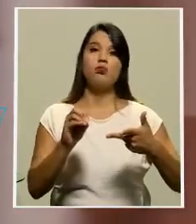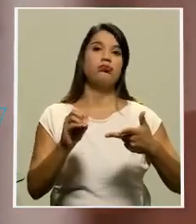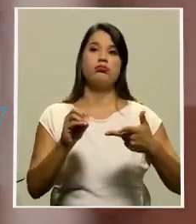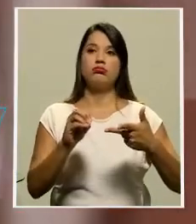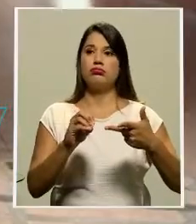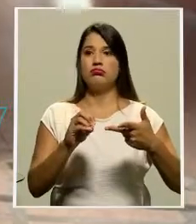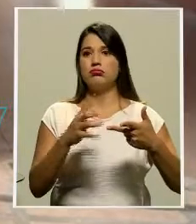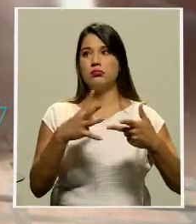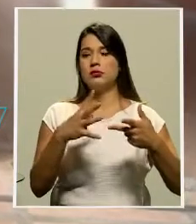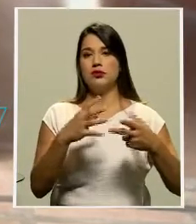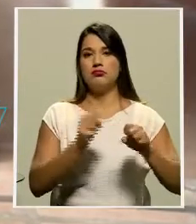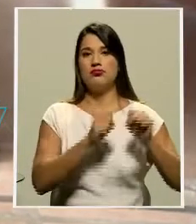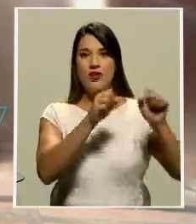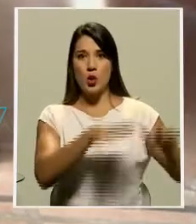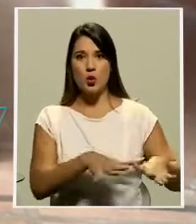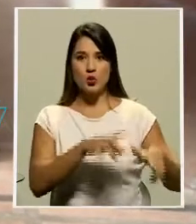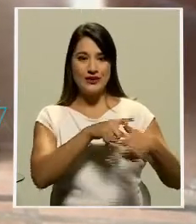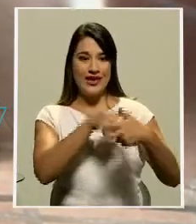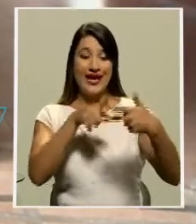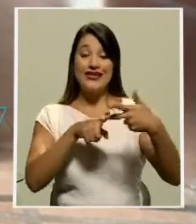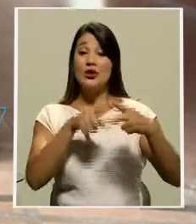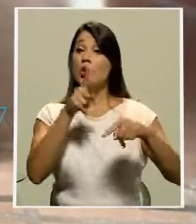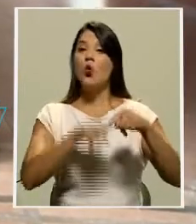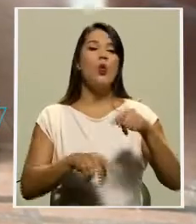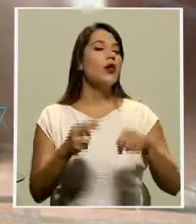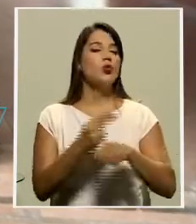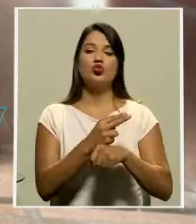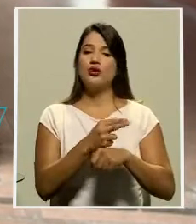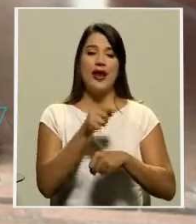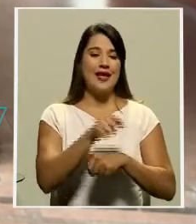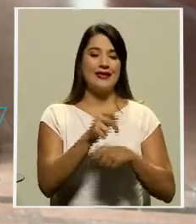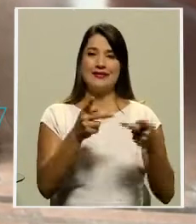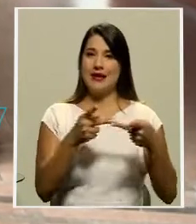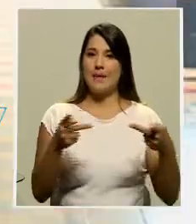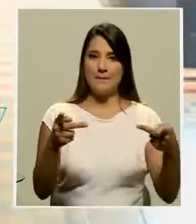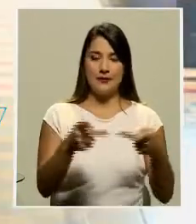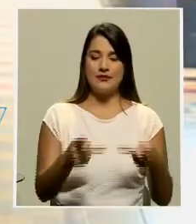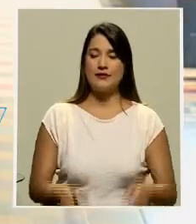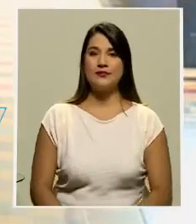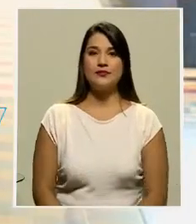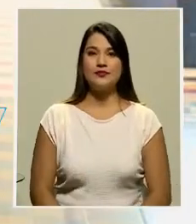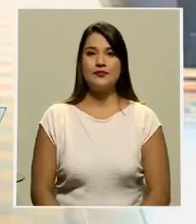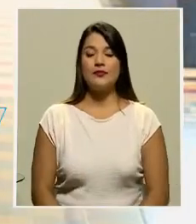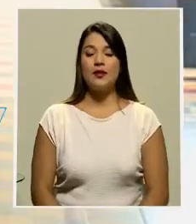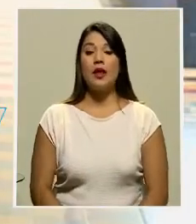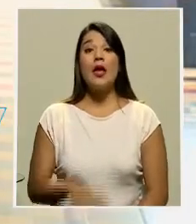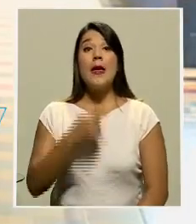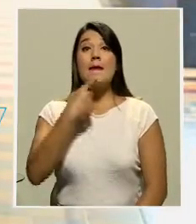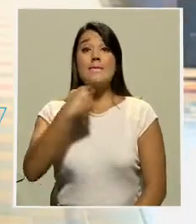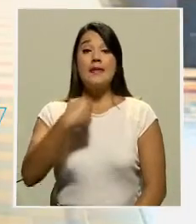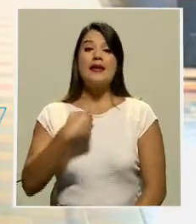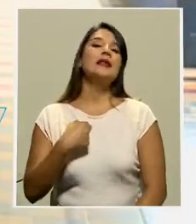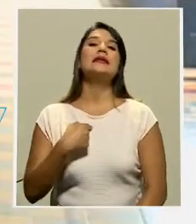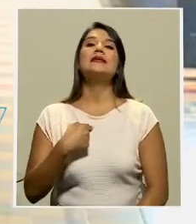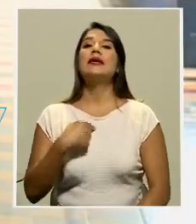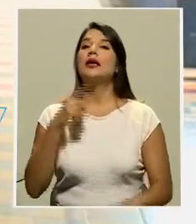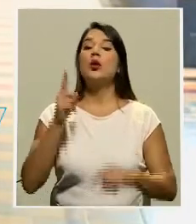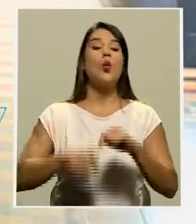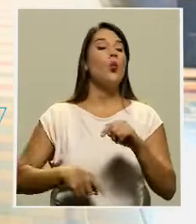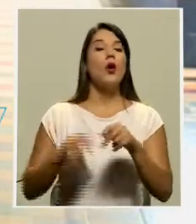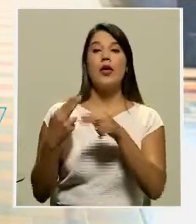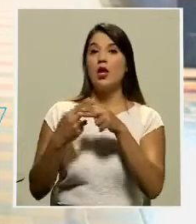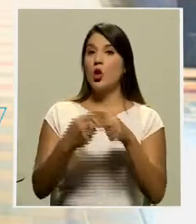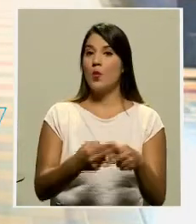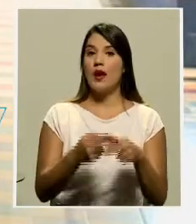educativos tengan que distribuir a los estudiantes en los grupos ya existentes. Según lo que a mí me mandan a decir es que no me van a nombrar,